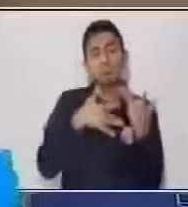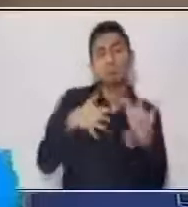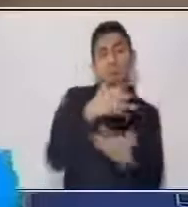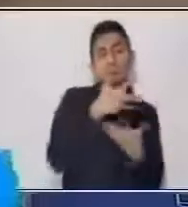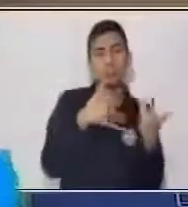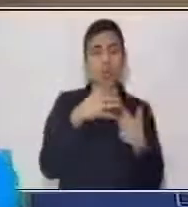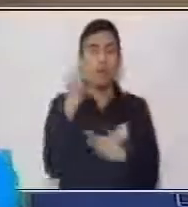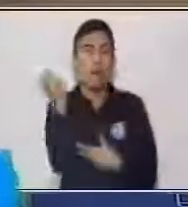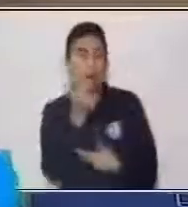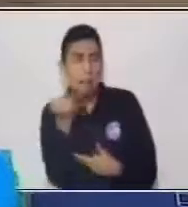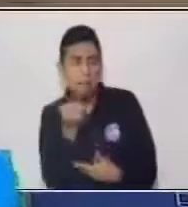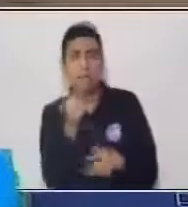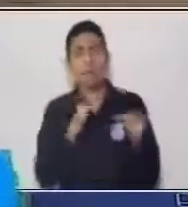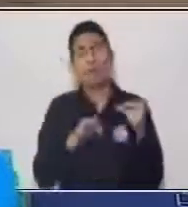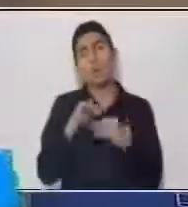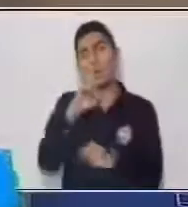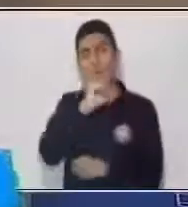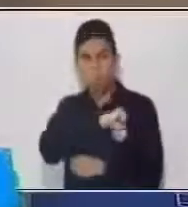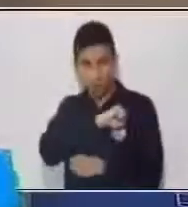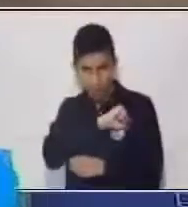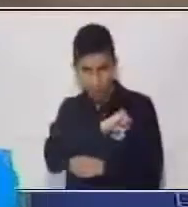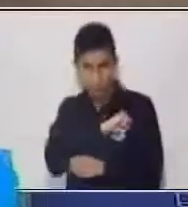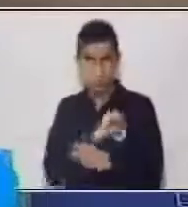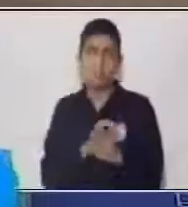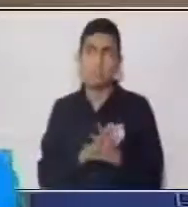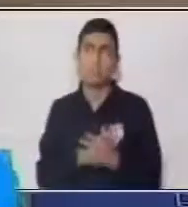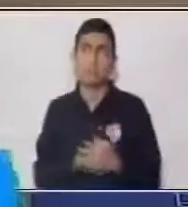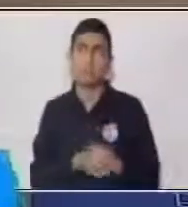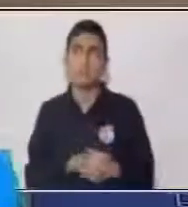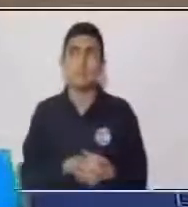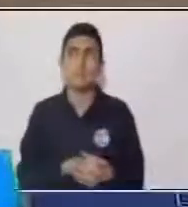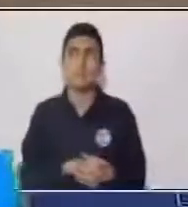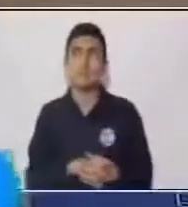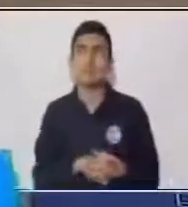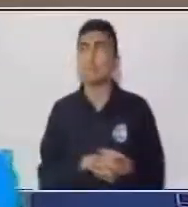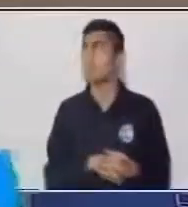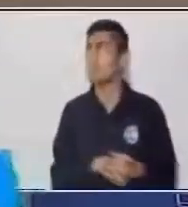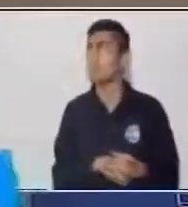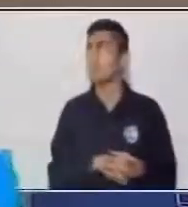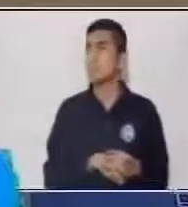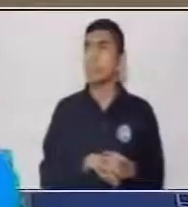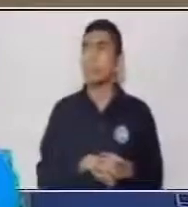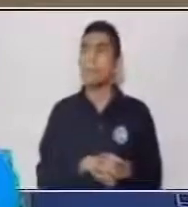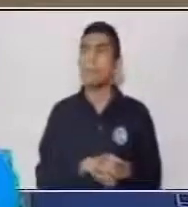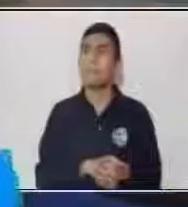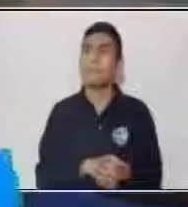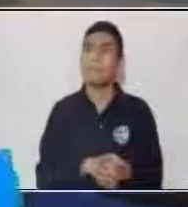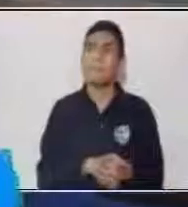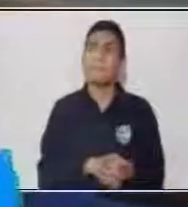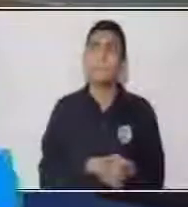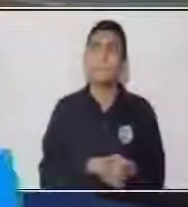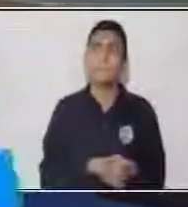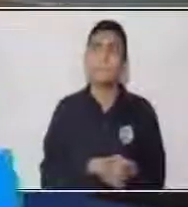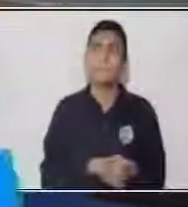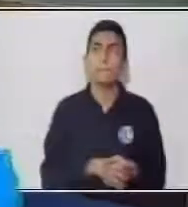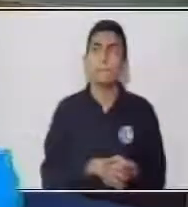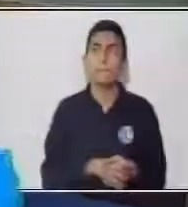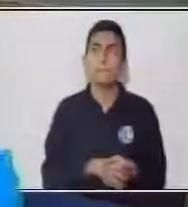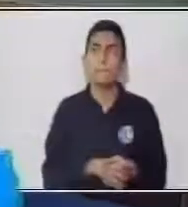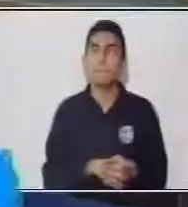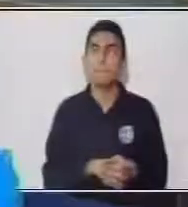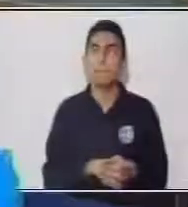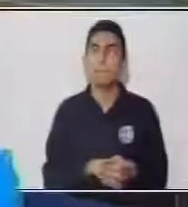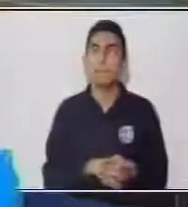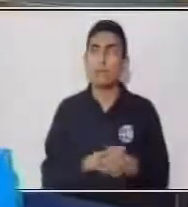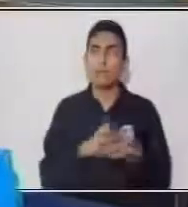algún amigo o amiga. Entonces, para ir realimentando, vamos a hacer una pequeña síntesis,